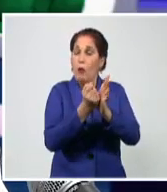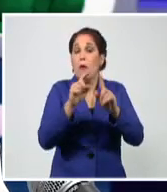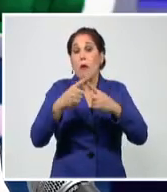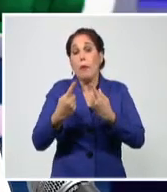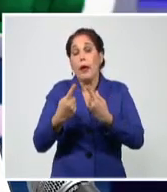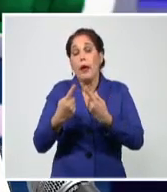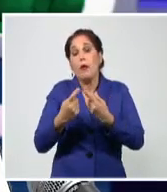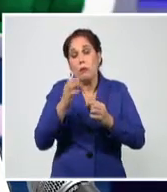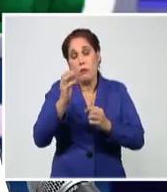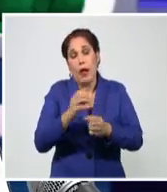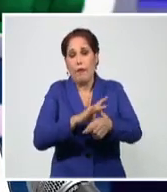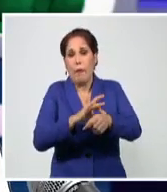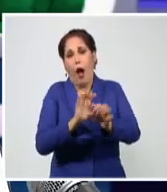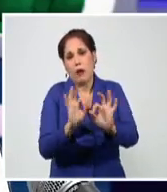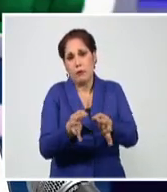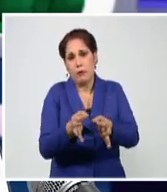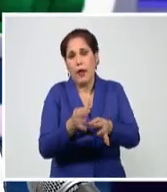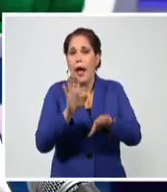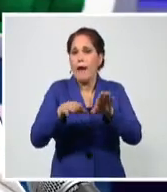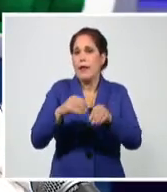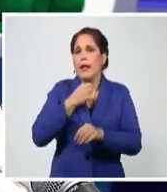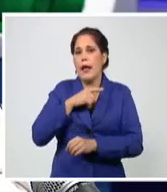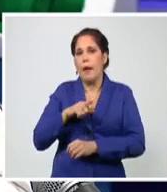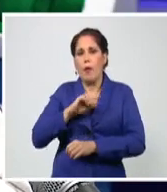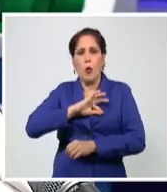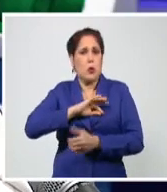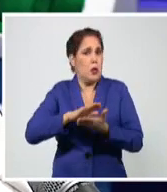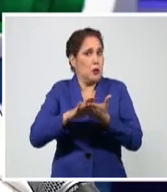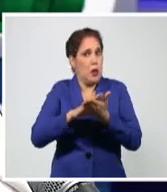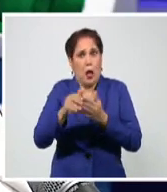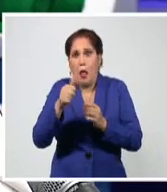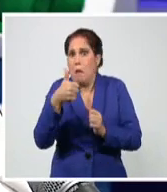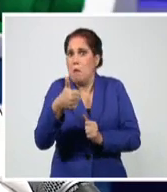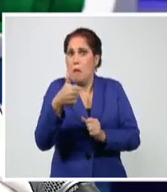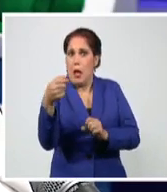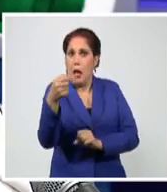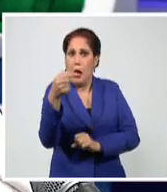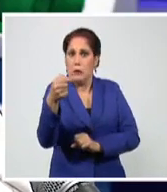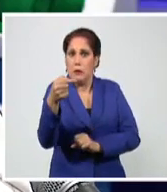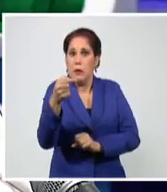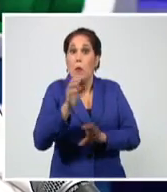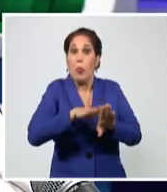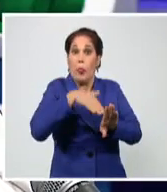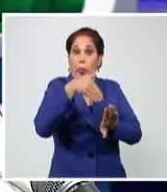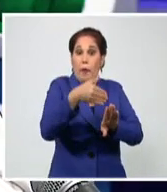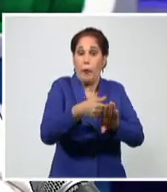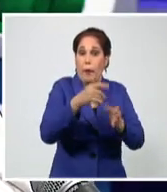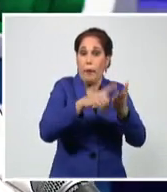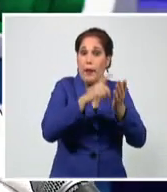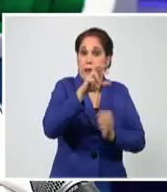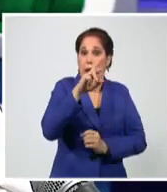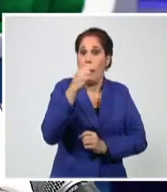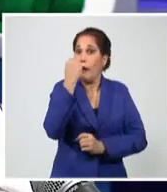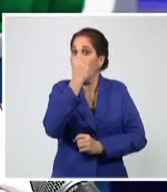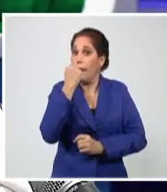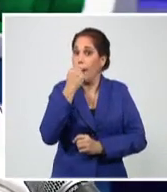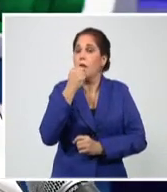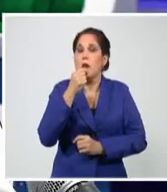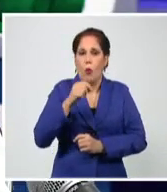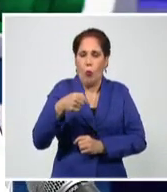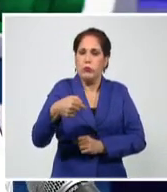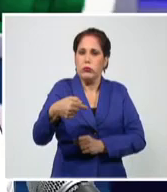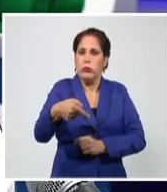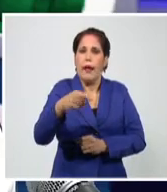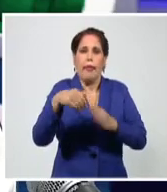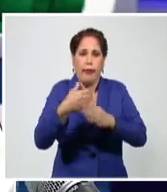de la enfermedad. Y en un momento determinado es negativo y después la enfermedad sigue